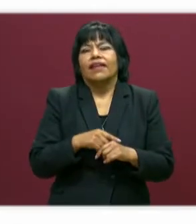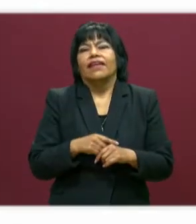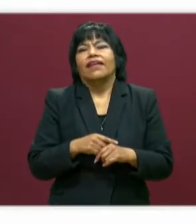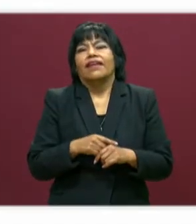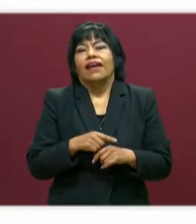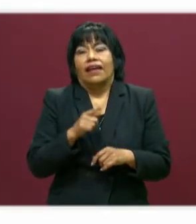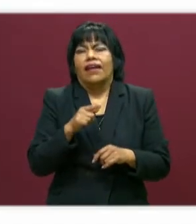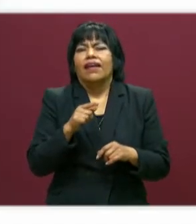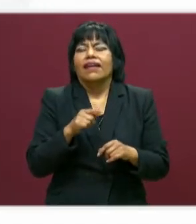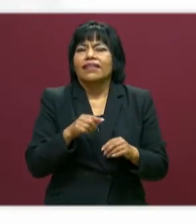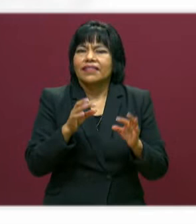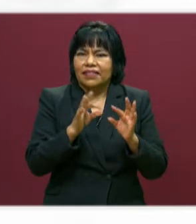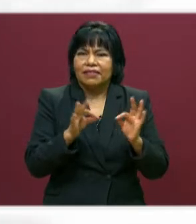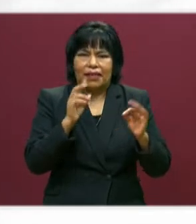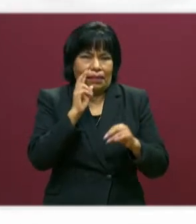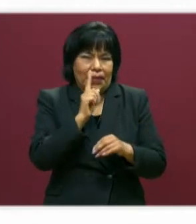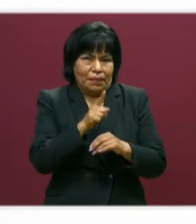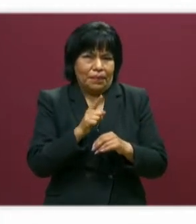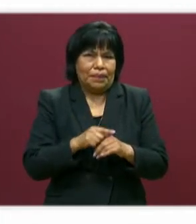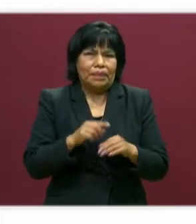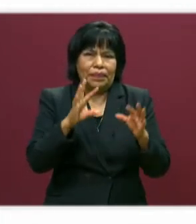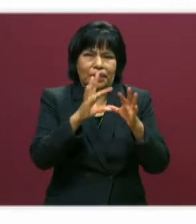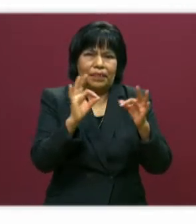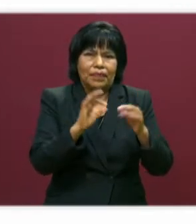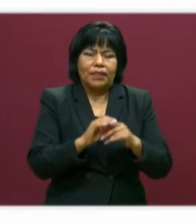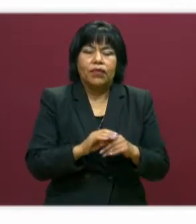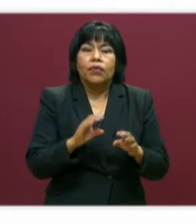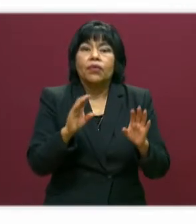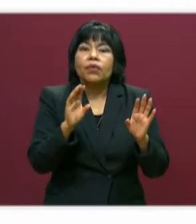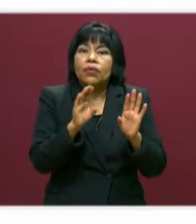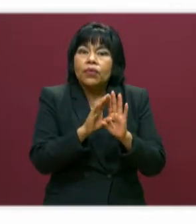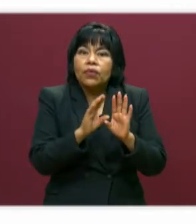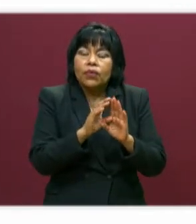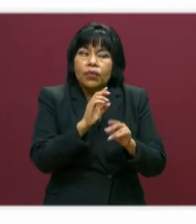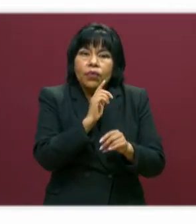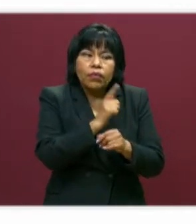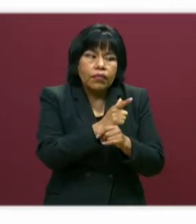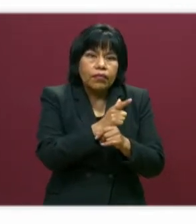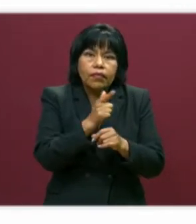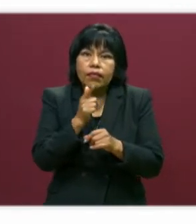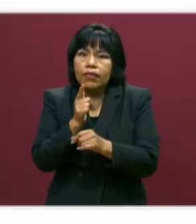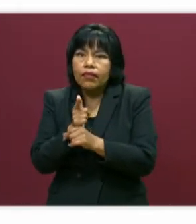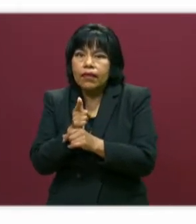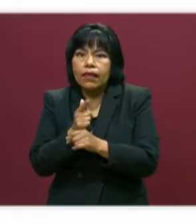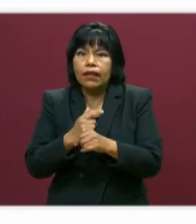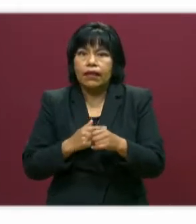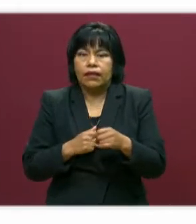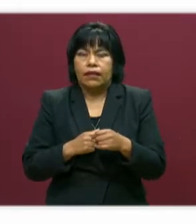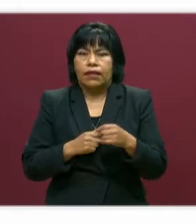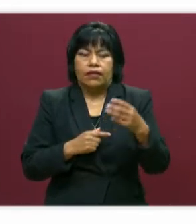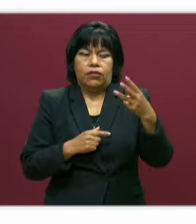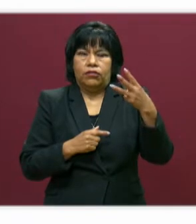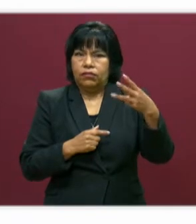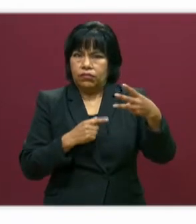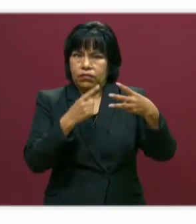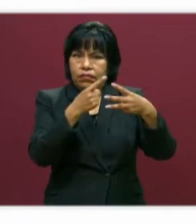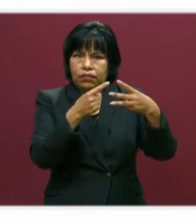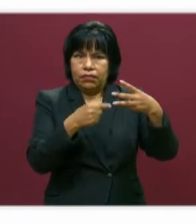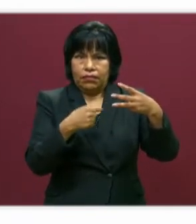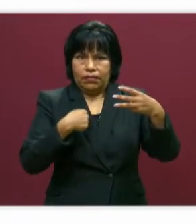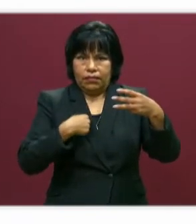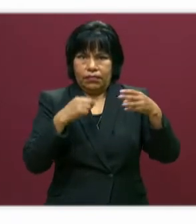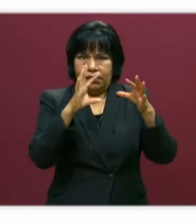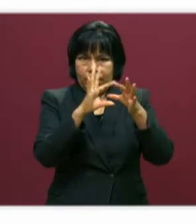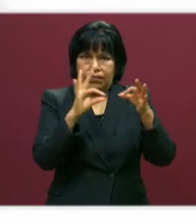es impresionante, mira. Porque ahí están los tres modos que yo estoy